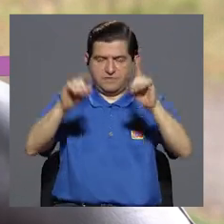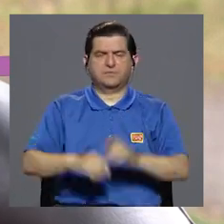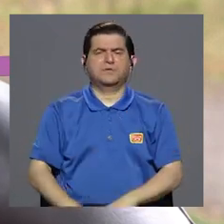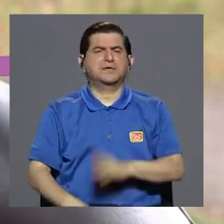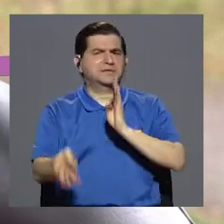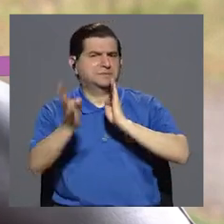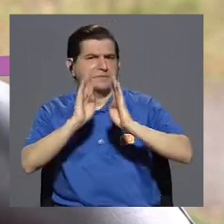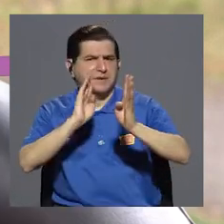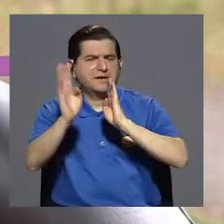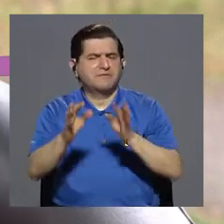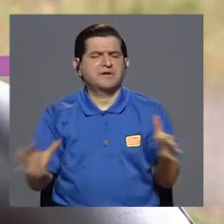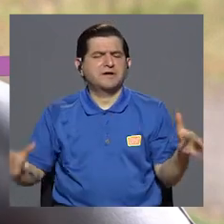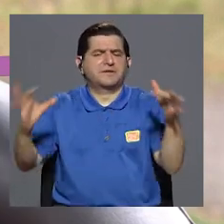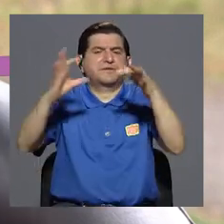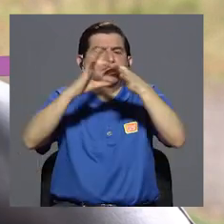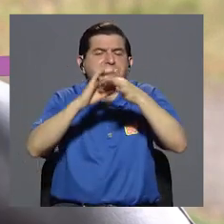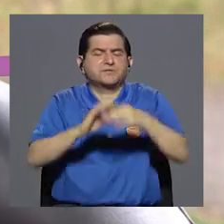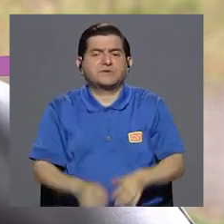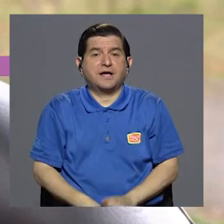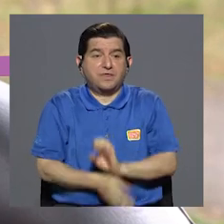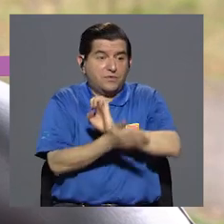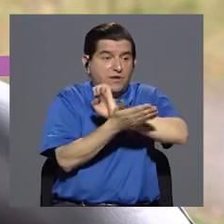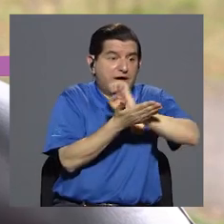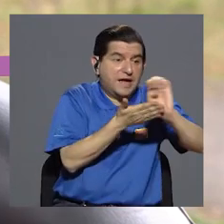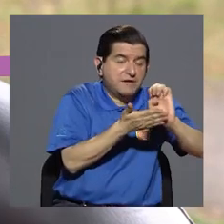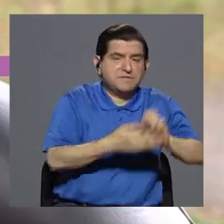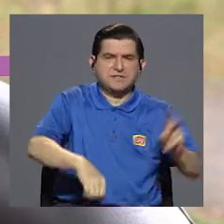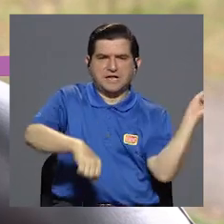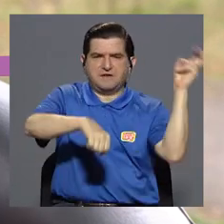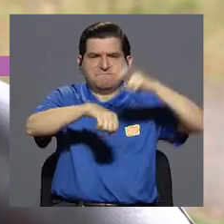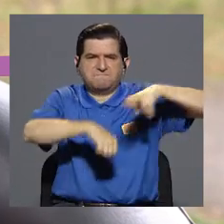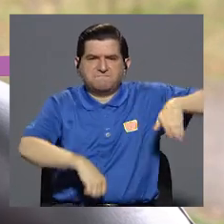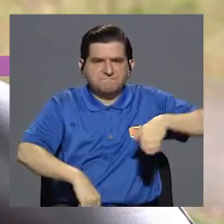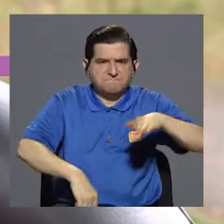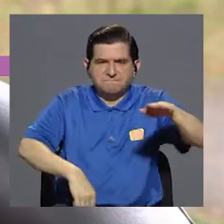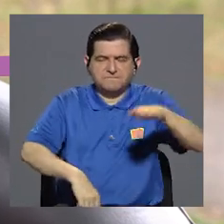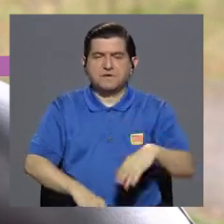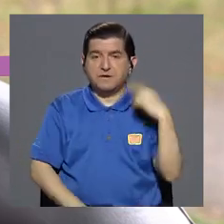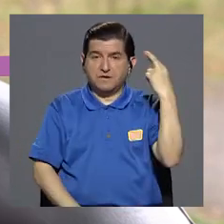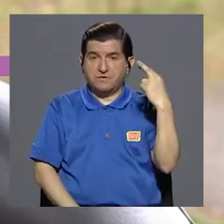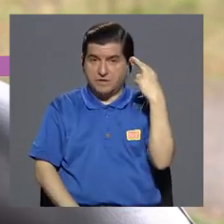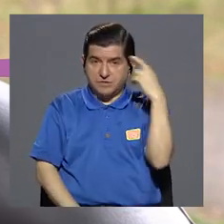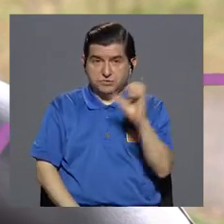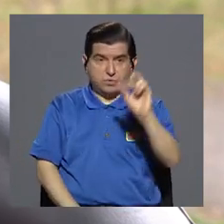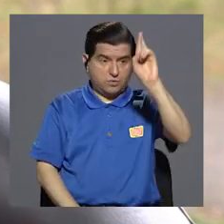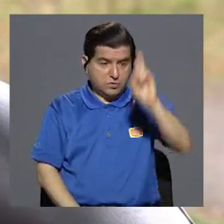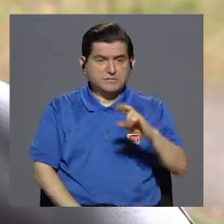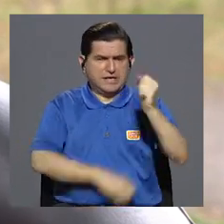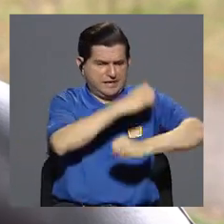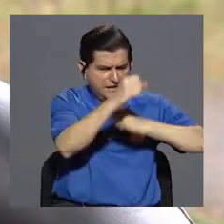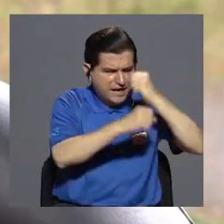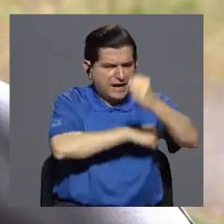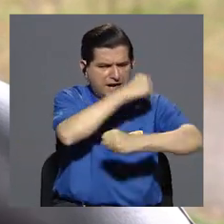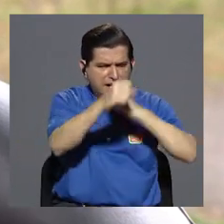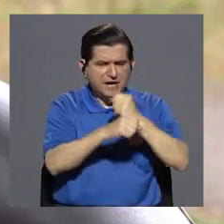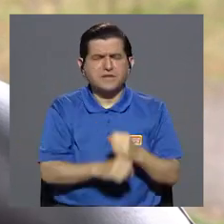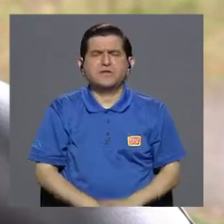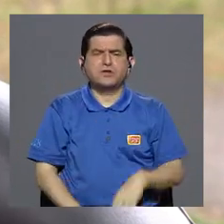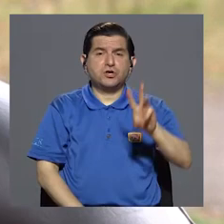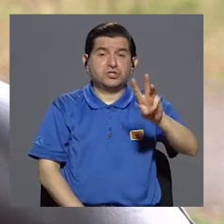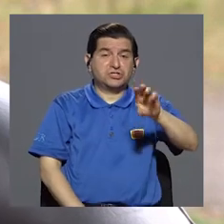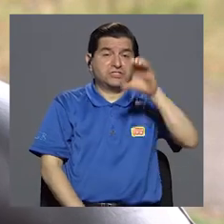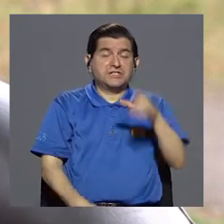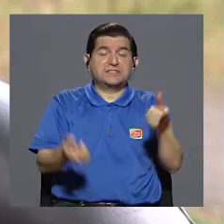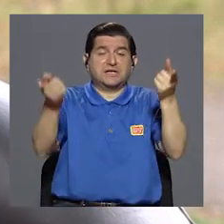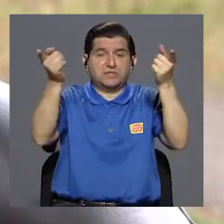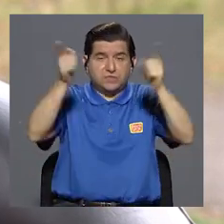y vamos a conversar acerca de la prevención de mordeduras de serpiente. Esto porque en Costa Rica anualmente ocurren alrededor de